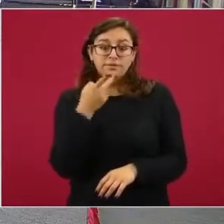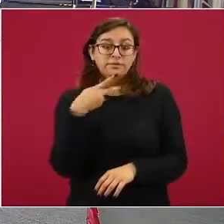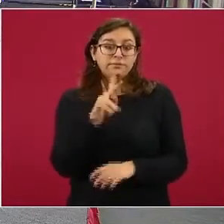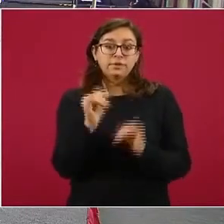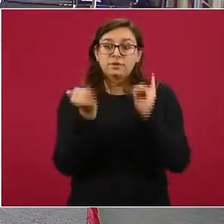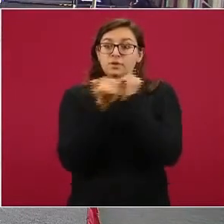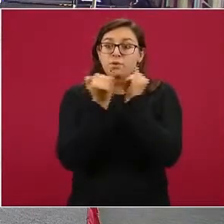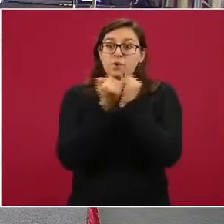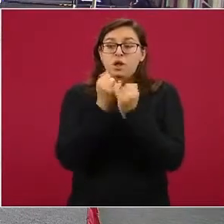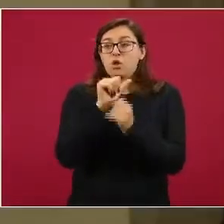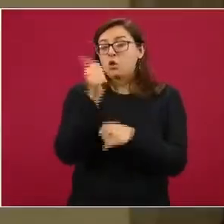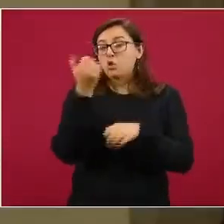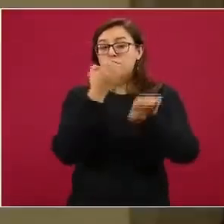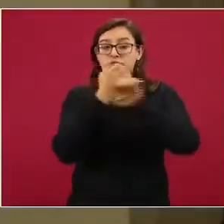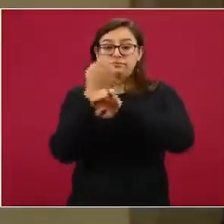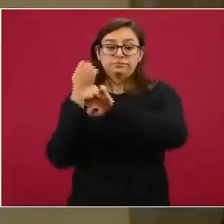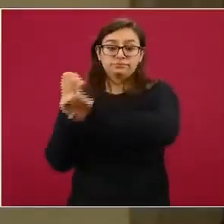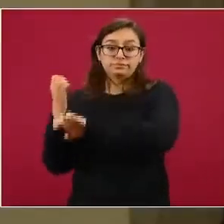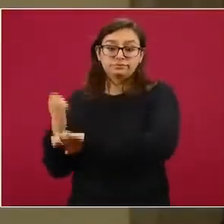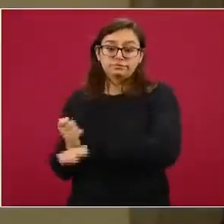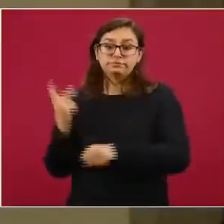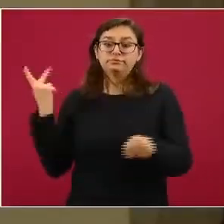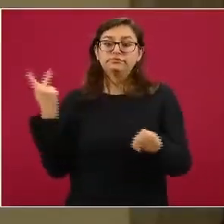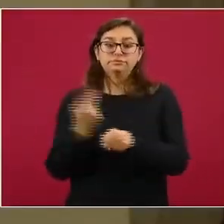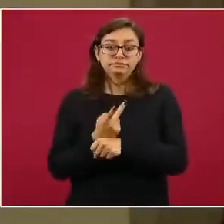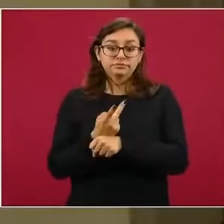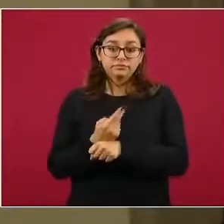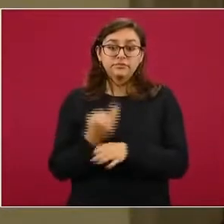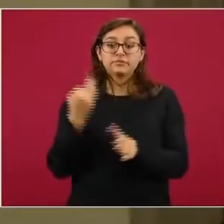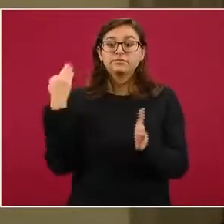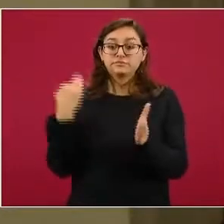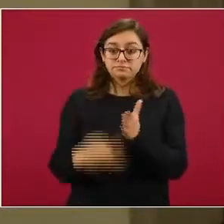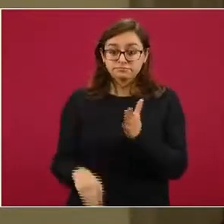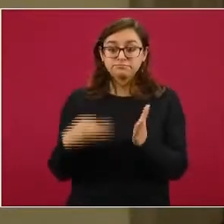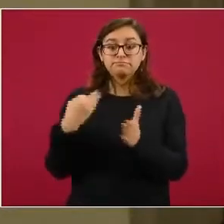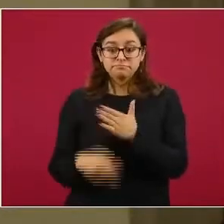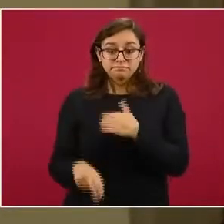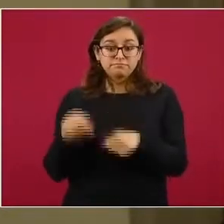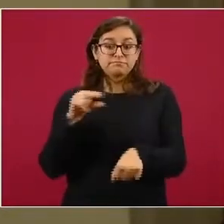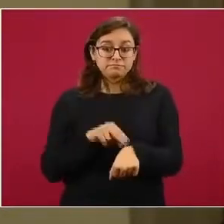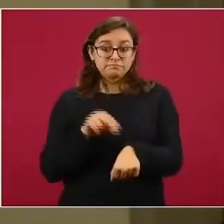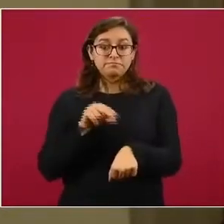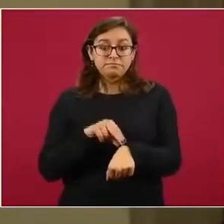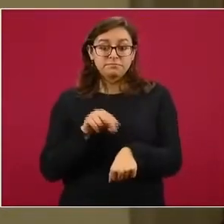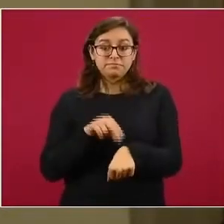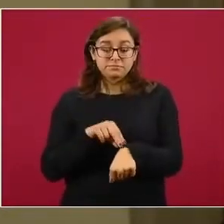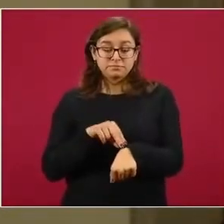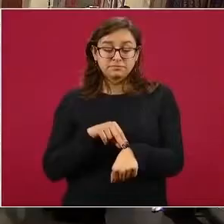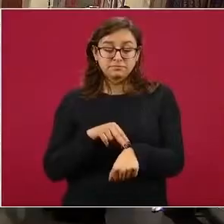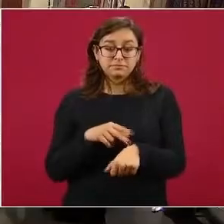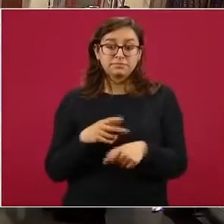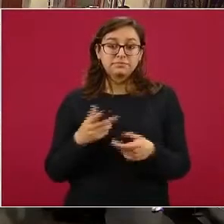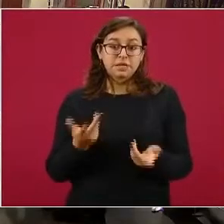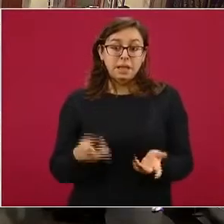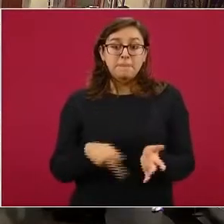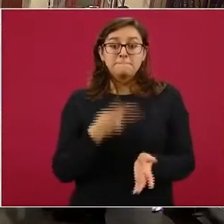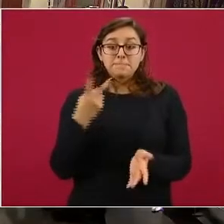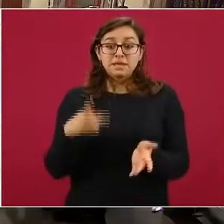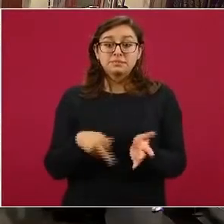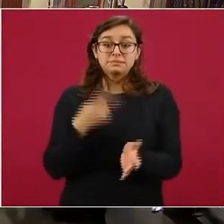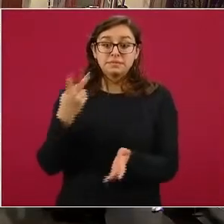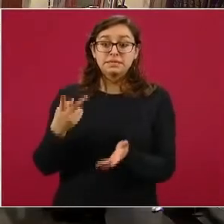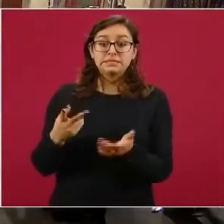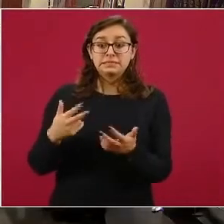país comparten esa característica. Tenemos muchas carencias de personal médico. Incluso me han estado contactando de distintas